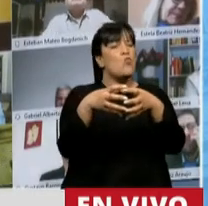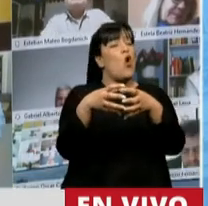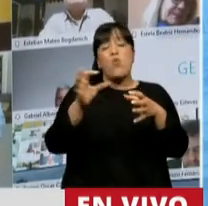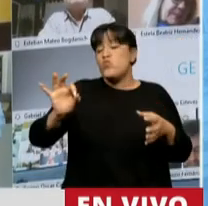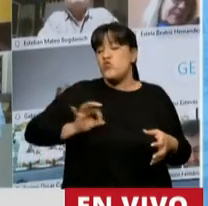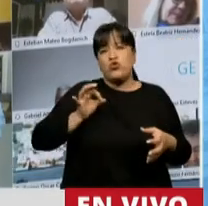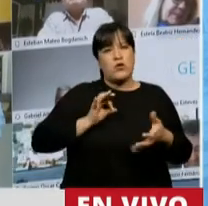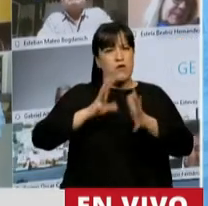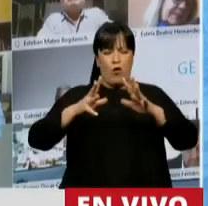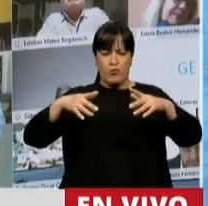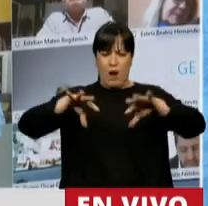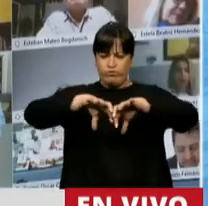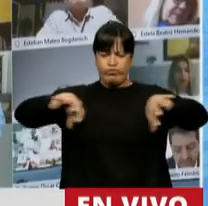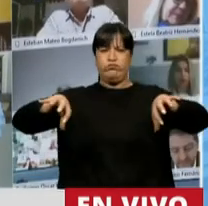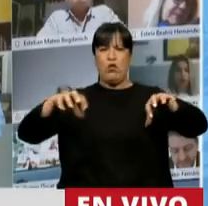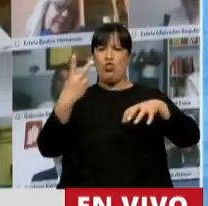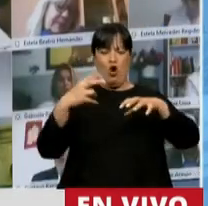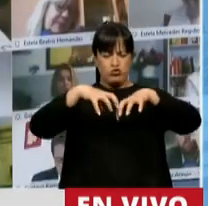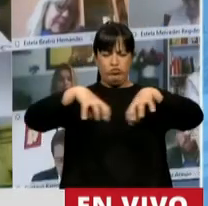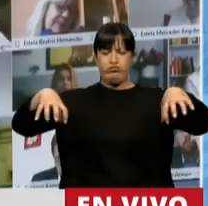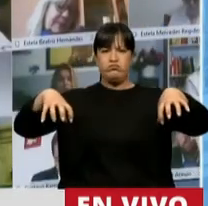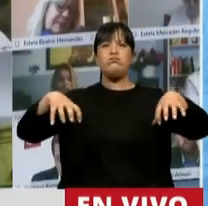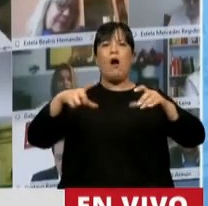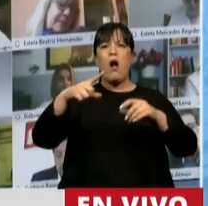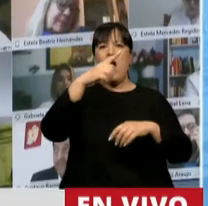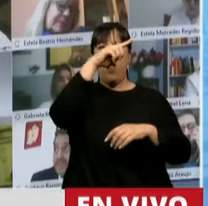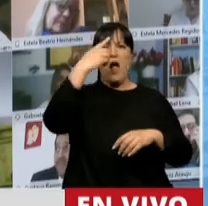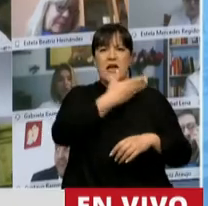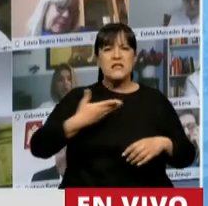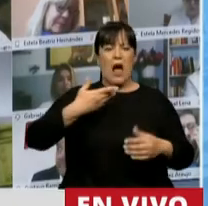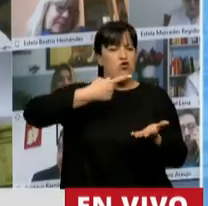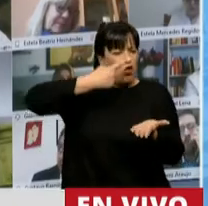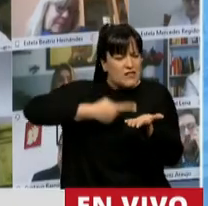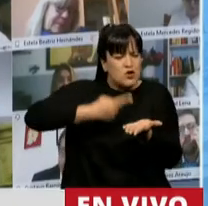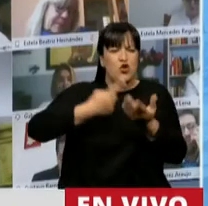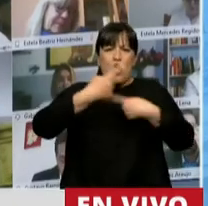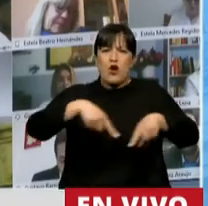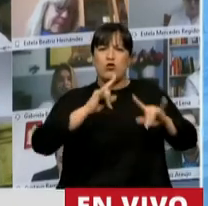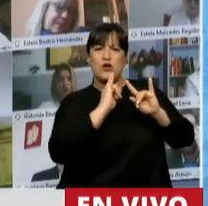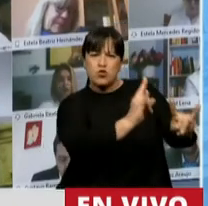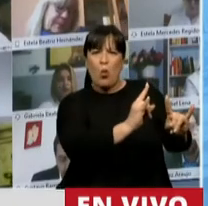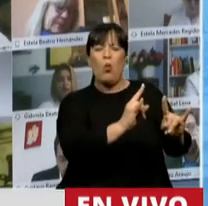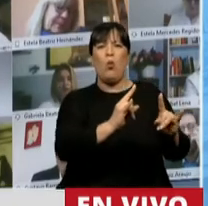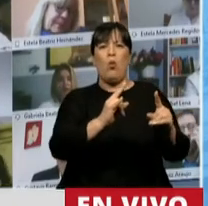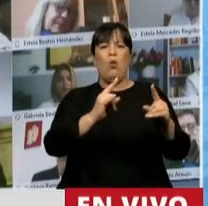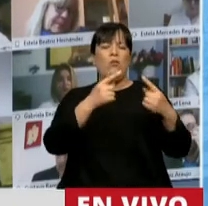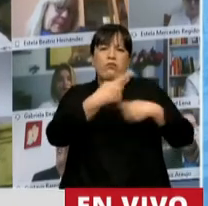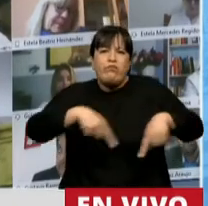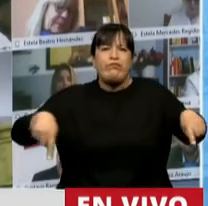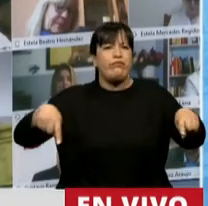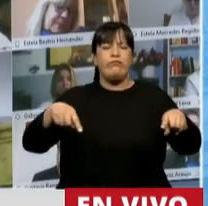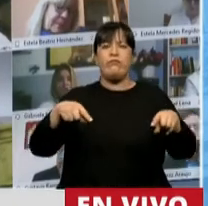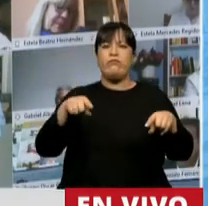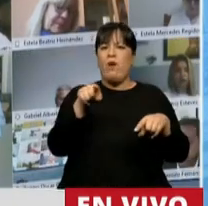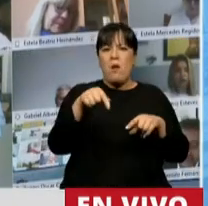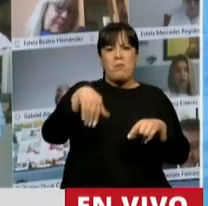que ha alejado al Estado y a la toma de decisiones del Estado en relación a la agenda que tiene cada